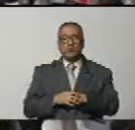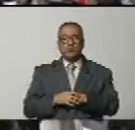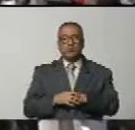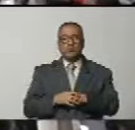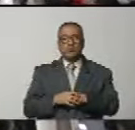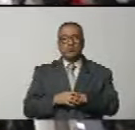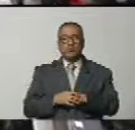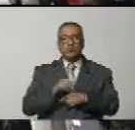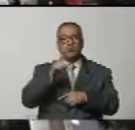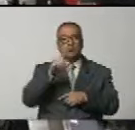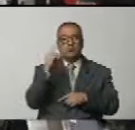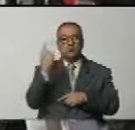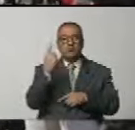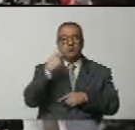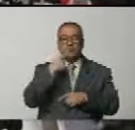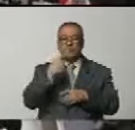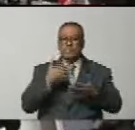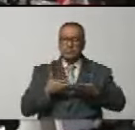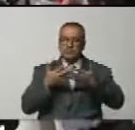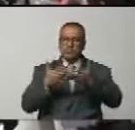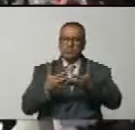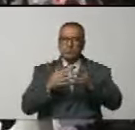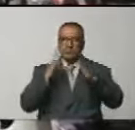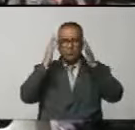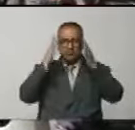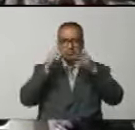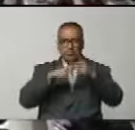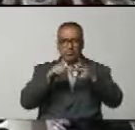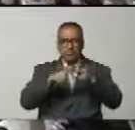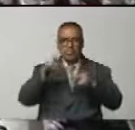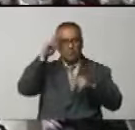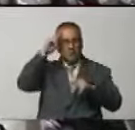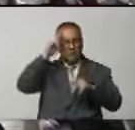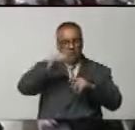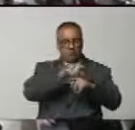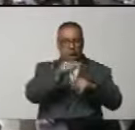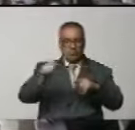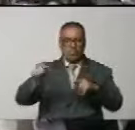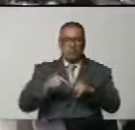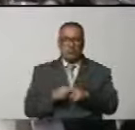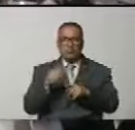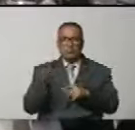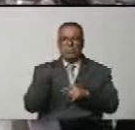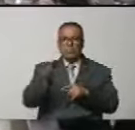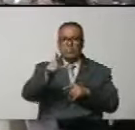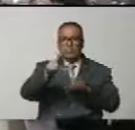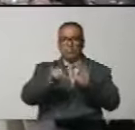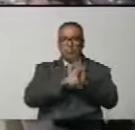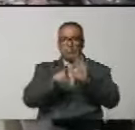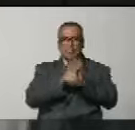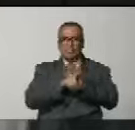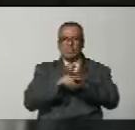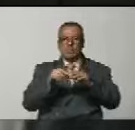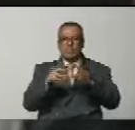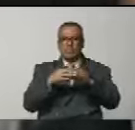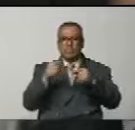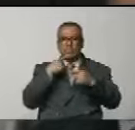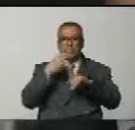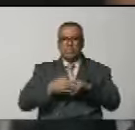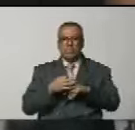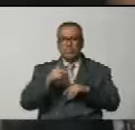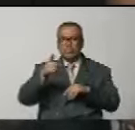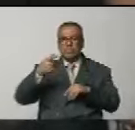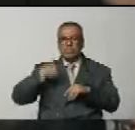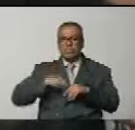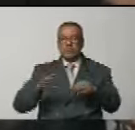presidente solo una recomendación en honor y respeto a la constitución y por la importancia de esta ley porque es una ley bien novedosa que nos